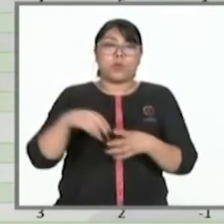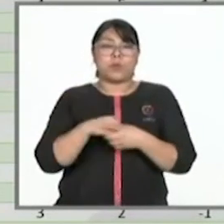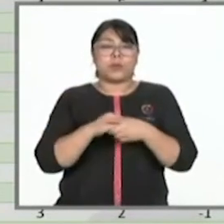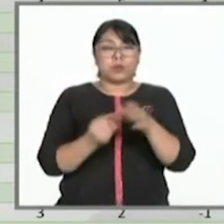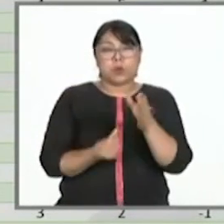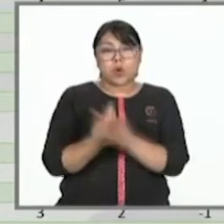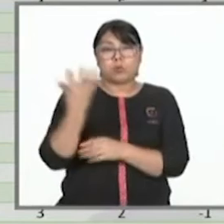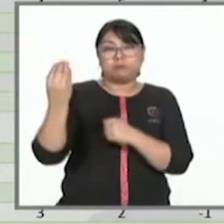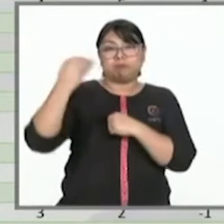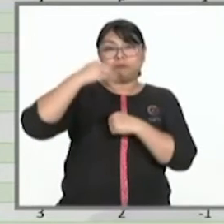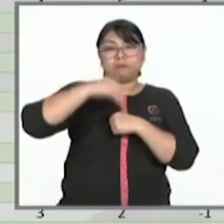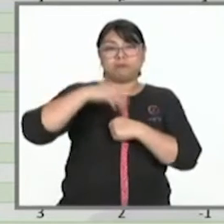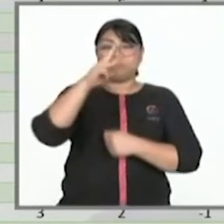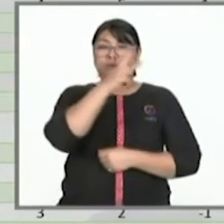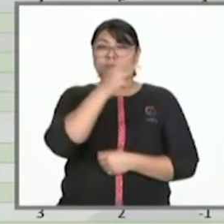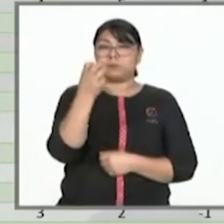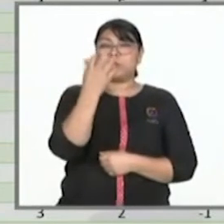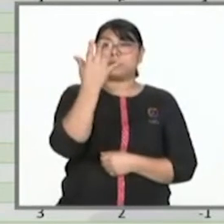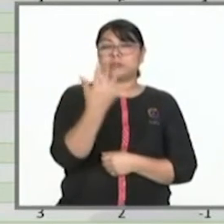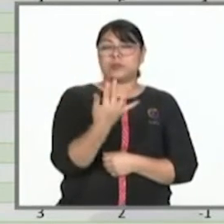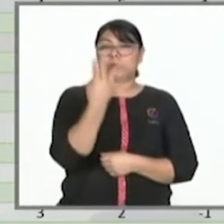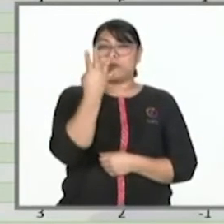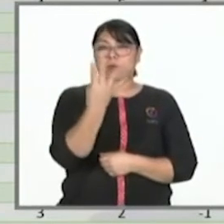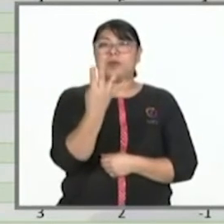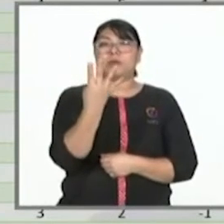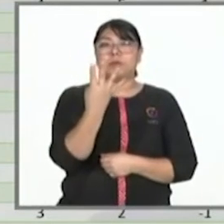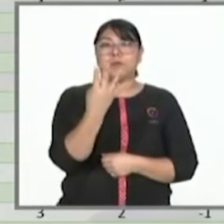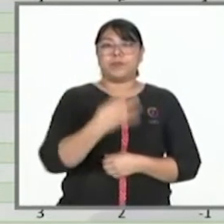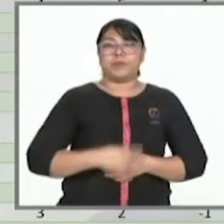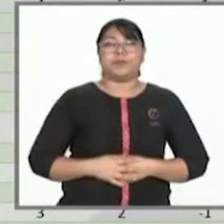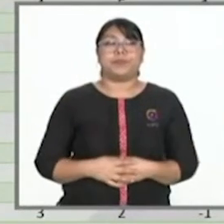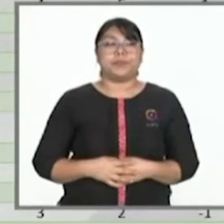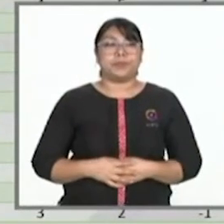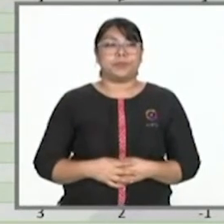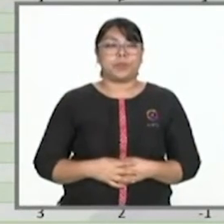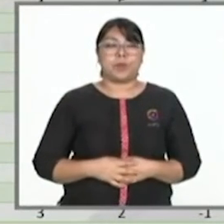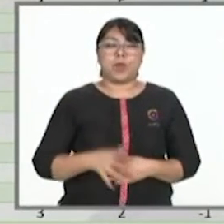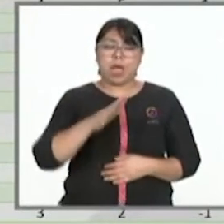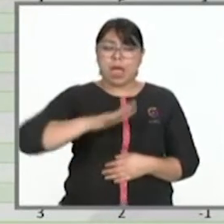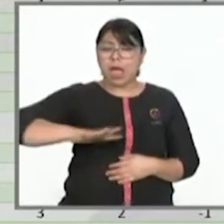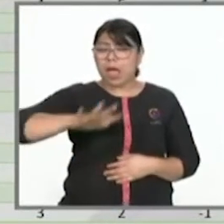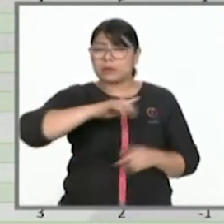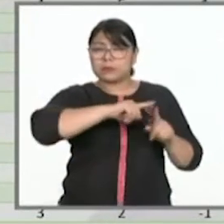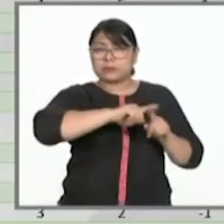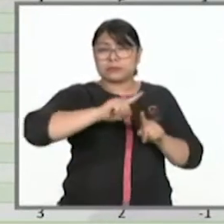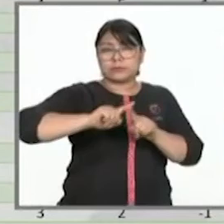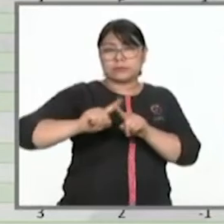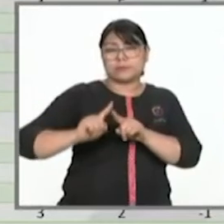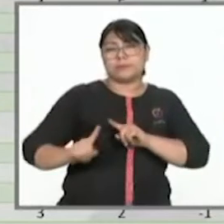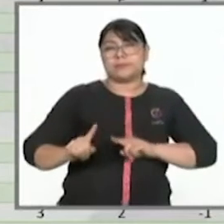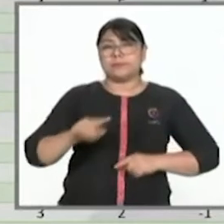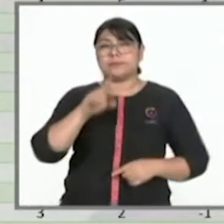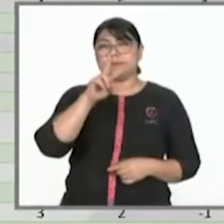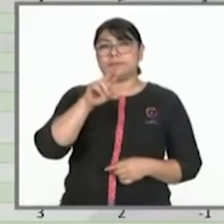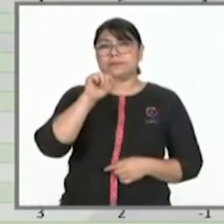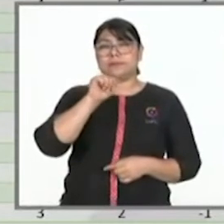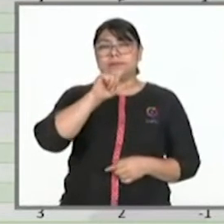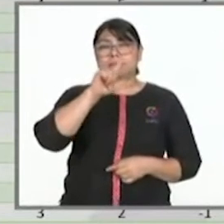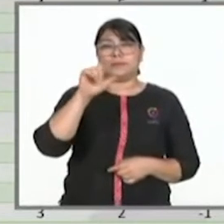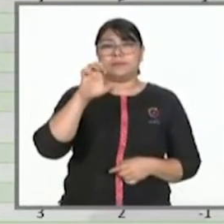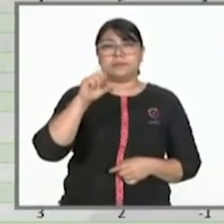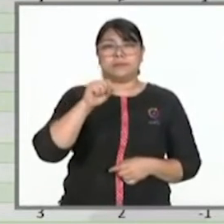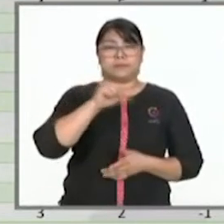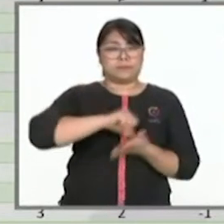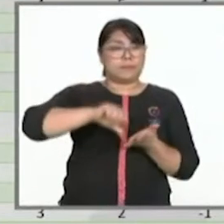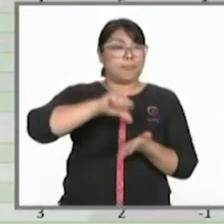casos nuevos, suman 354. Desglosados por jurisdicción sanitaria, tenemos de los municipios con